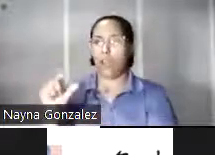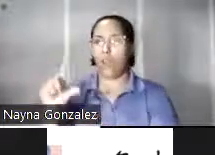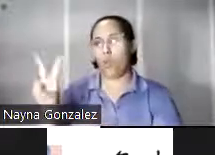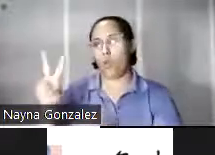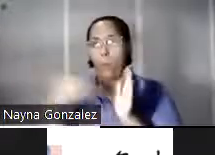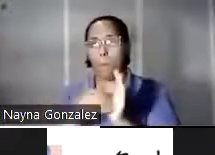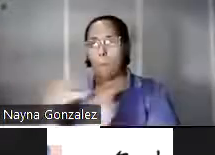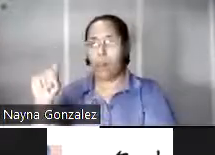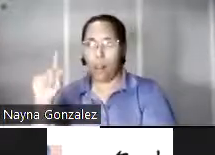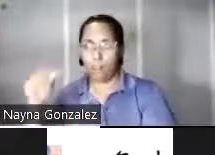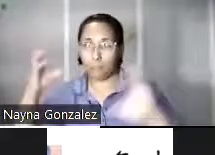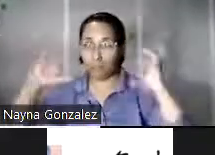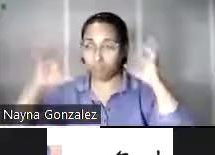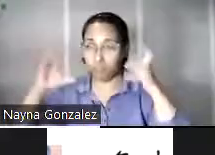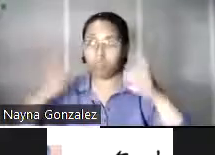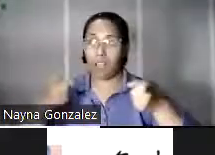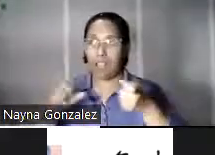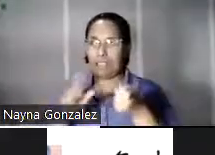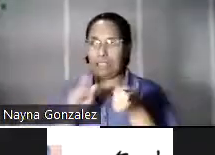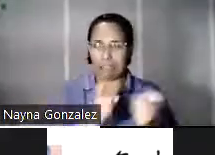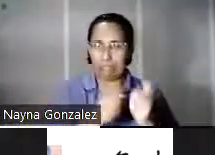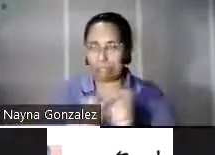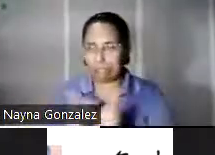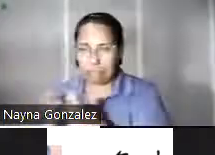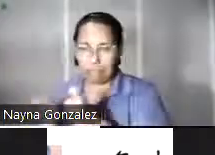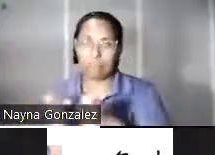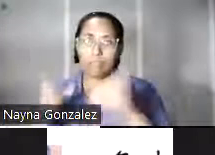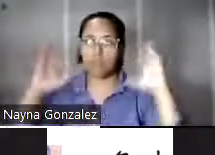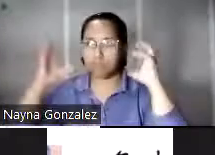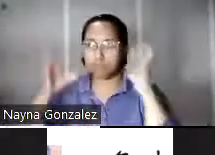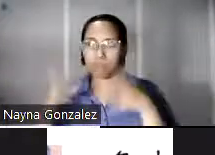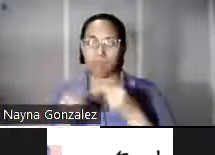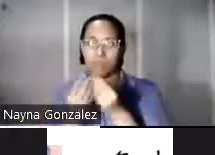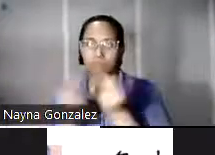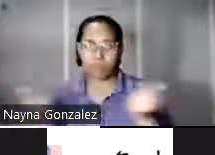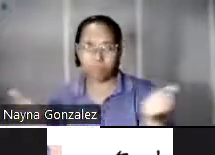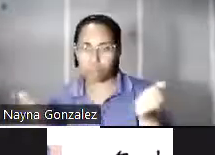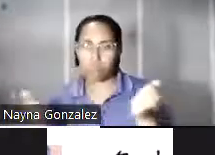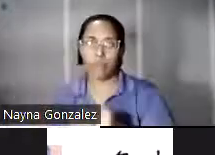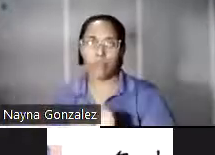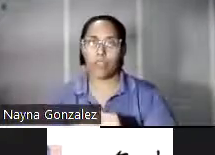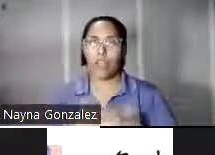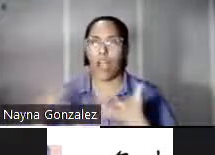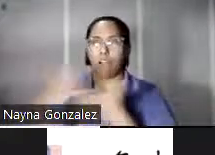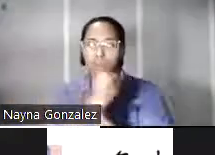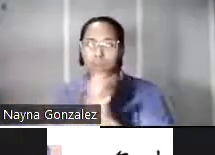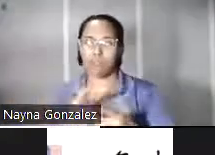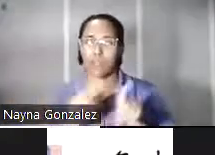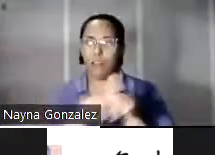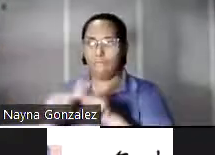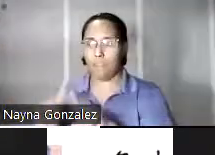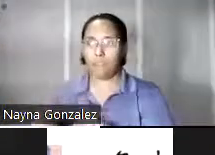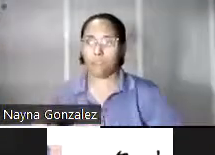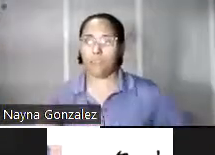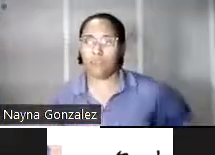emisoras tuvieron que ajustar sus rutinas de producción de contenidos y aprovechar más las opciones que ofrecen las plataformas